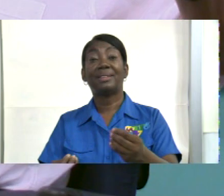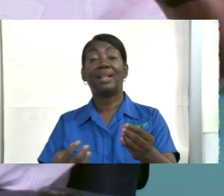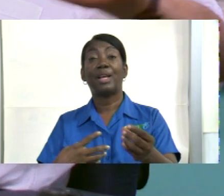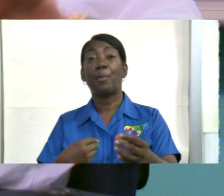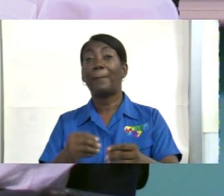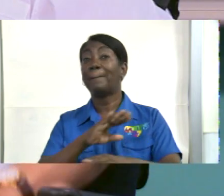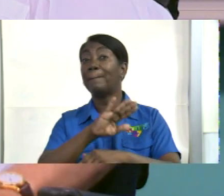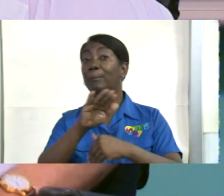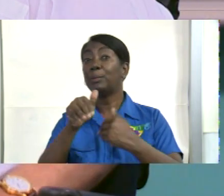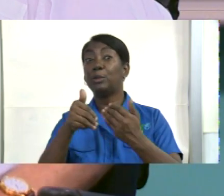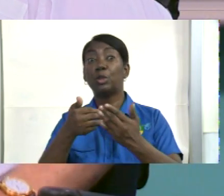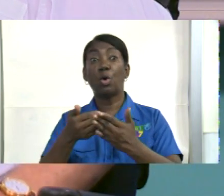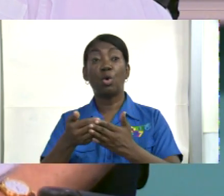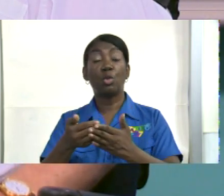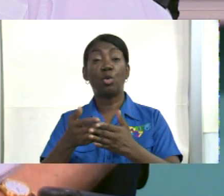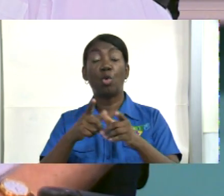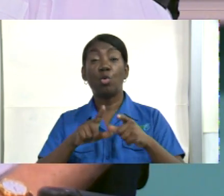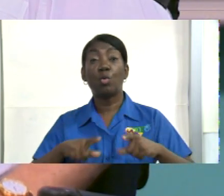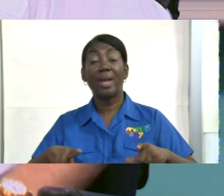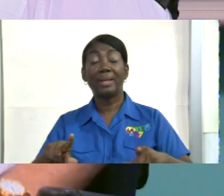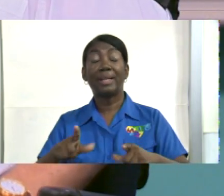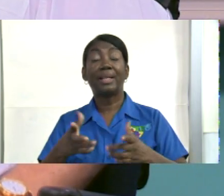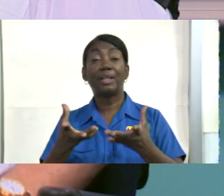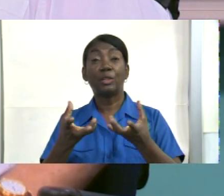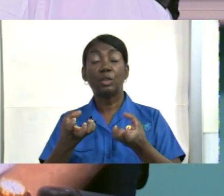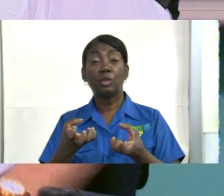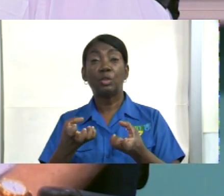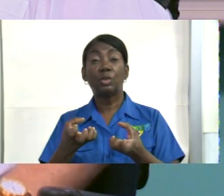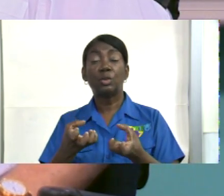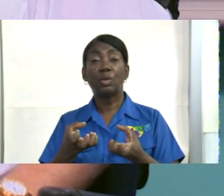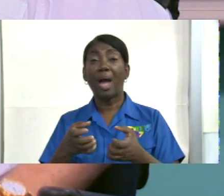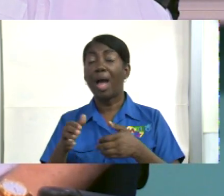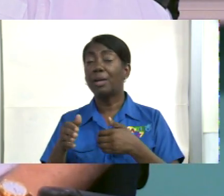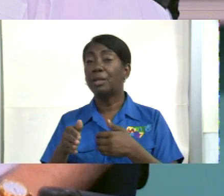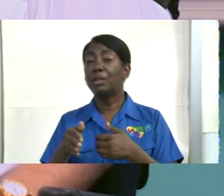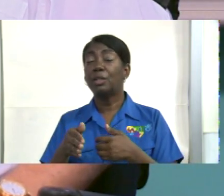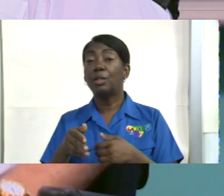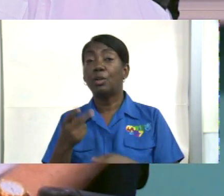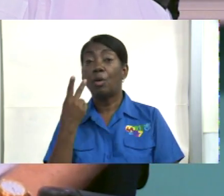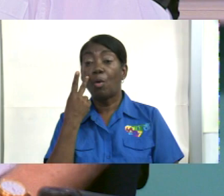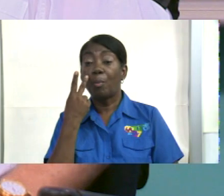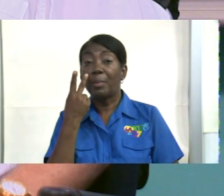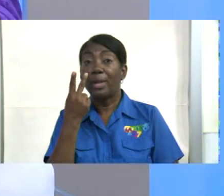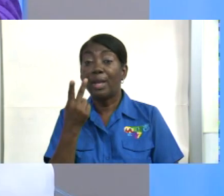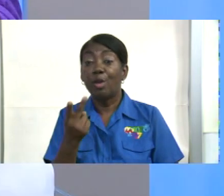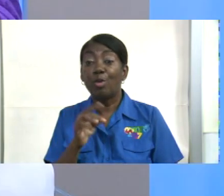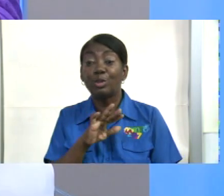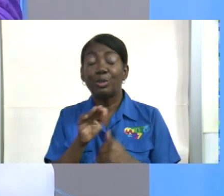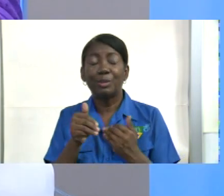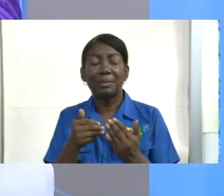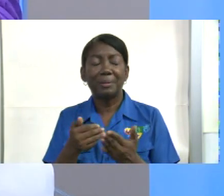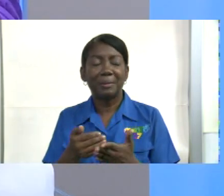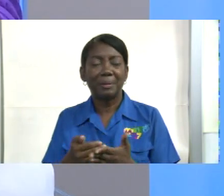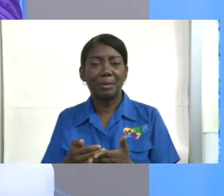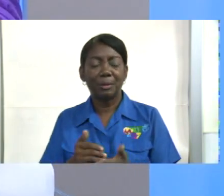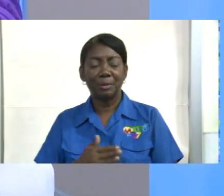todos lados sí al mío y todo lo ve a todo lo ve con la el